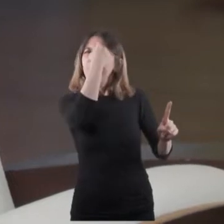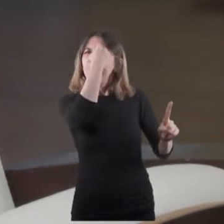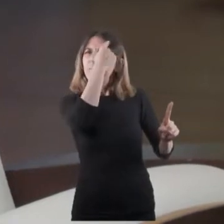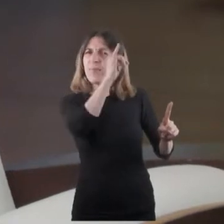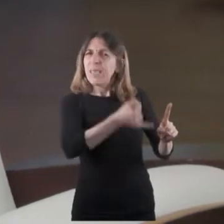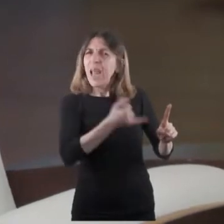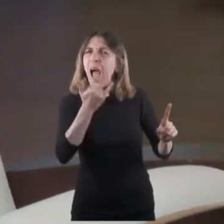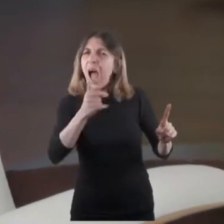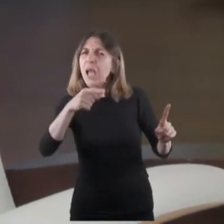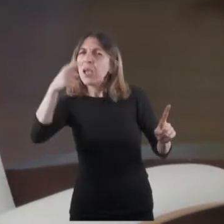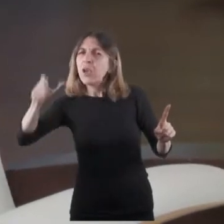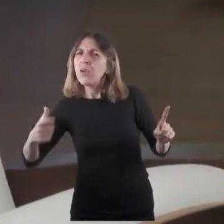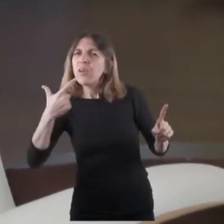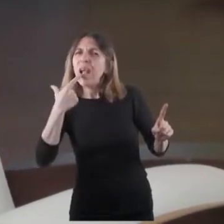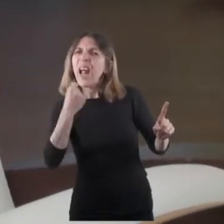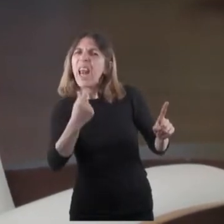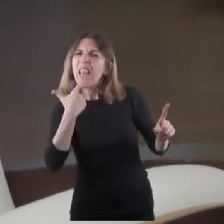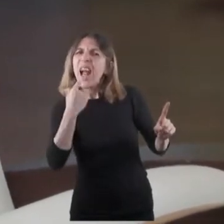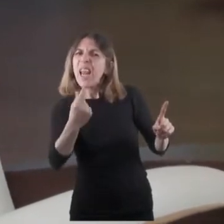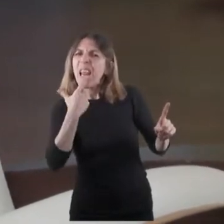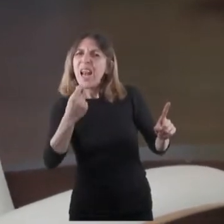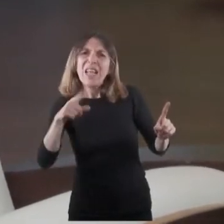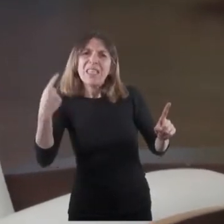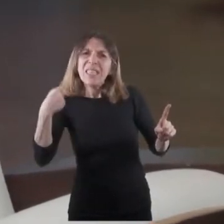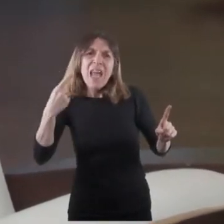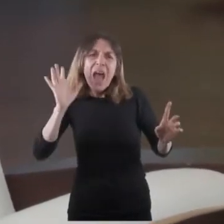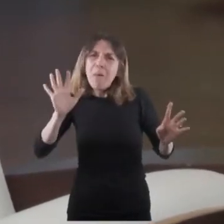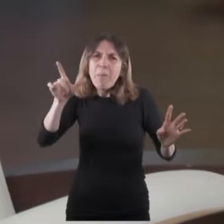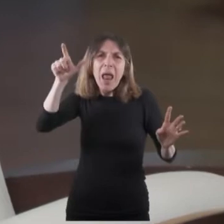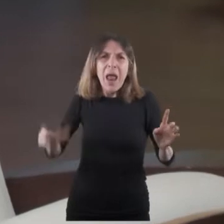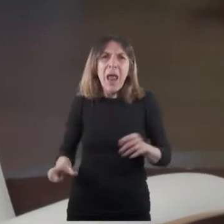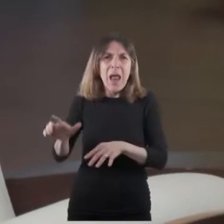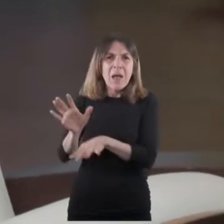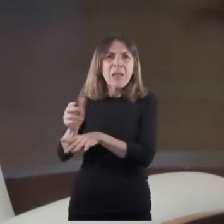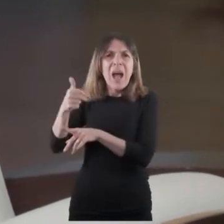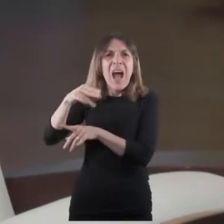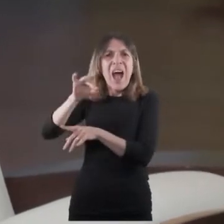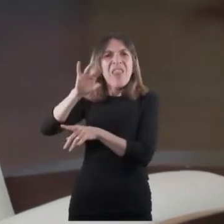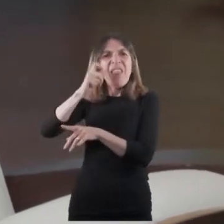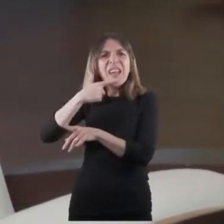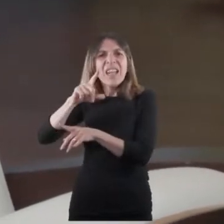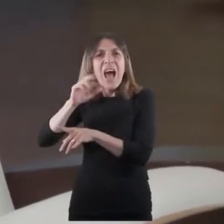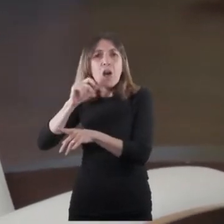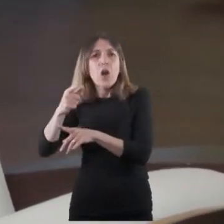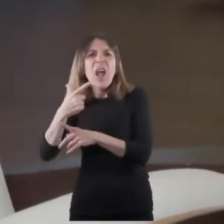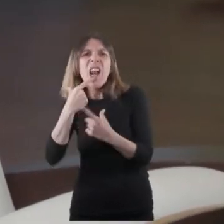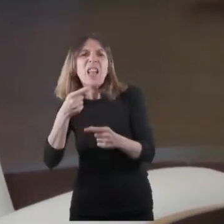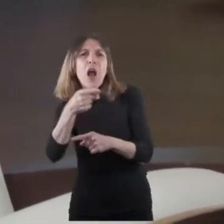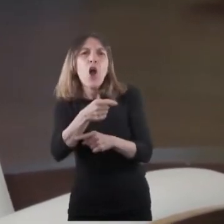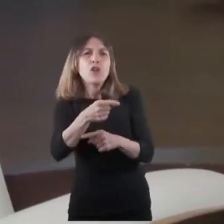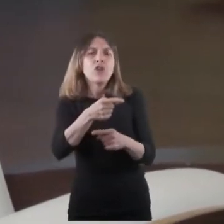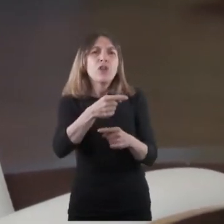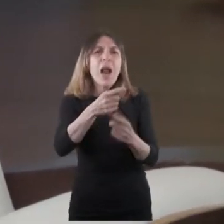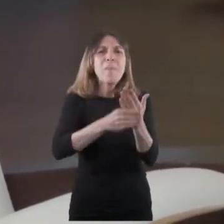críticas constantes y públicas que está realizando Andrés Larroque al Ministro de Economía, Martín